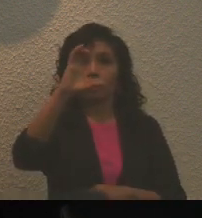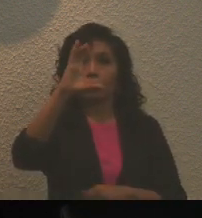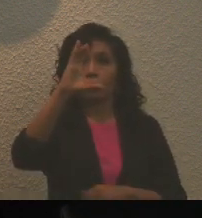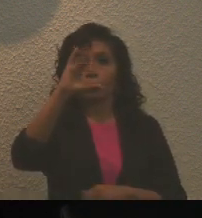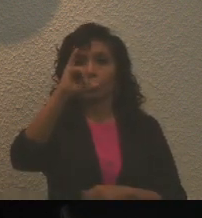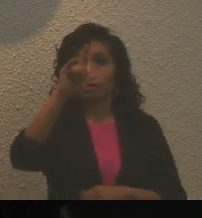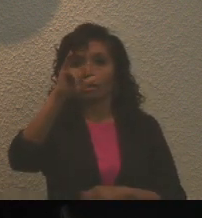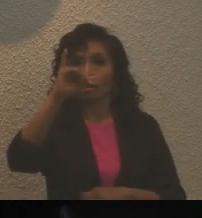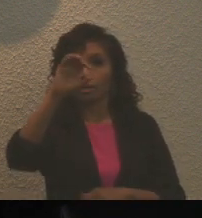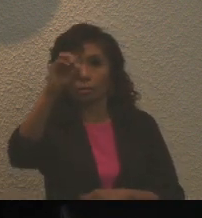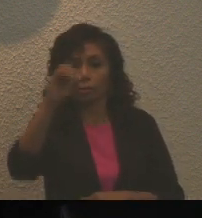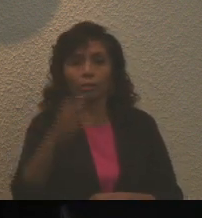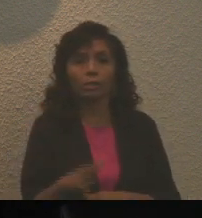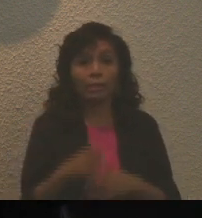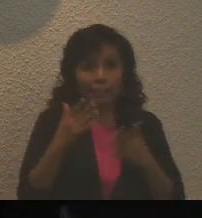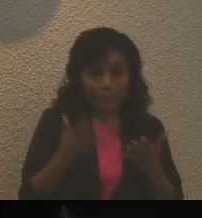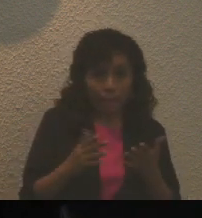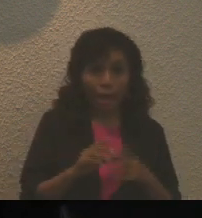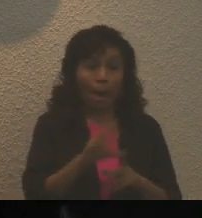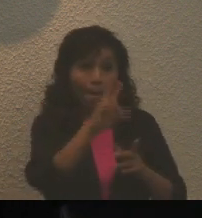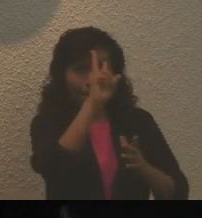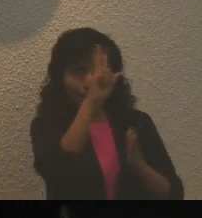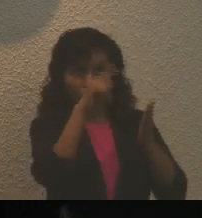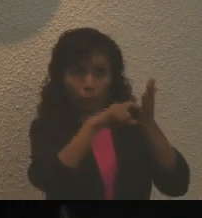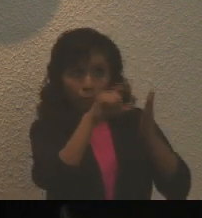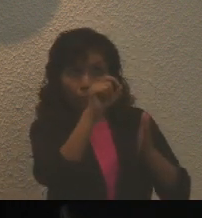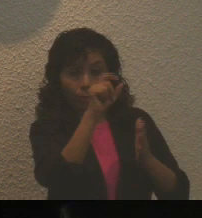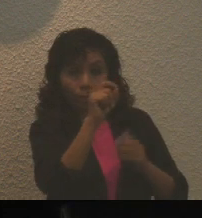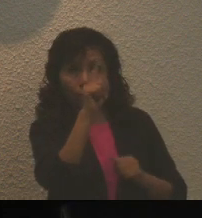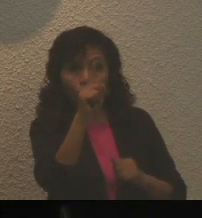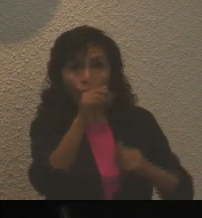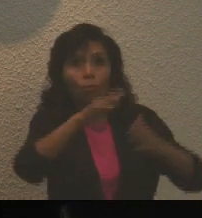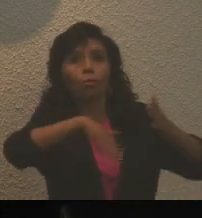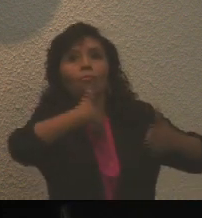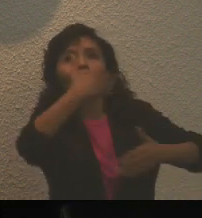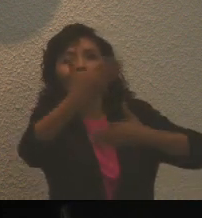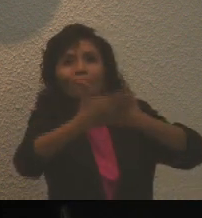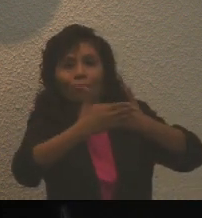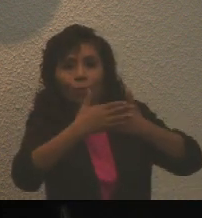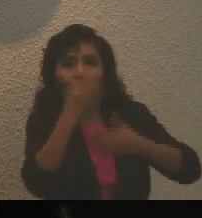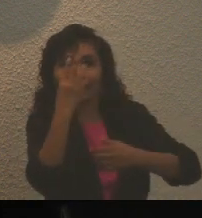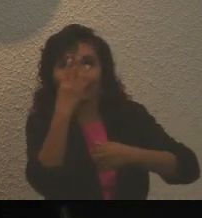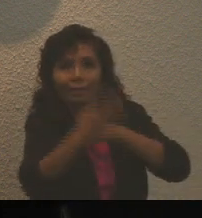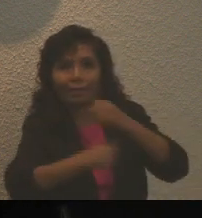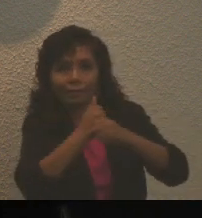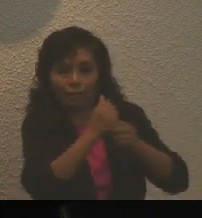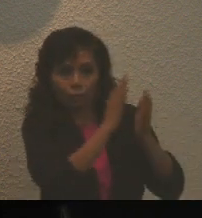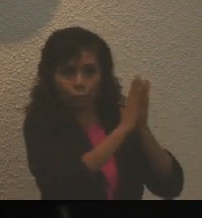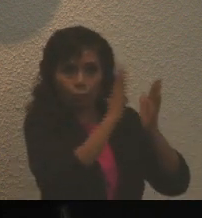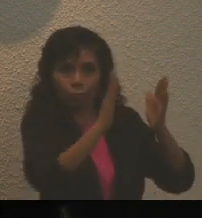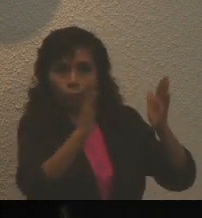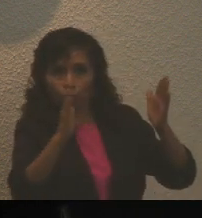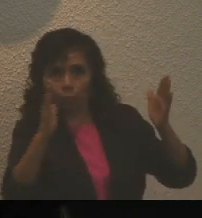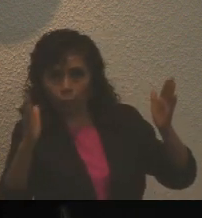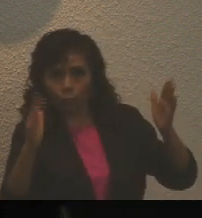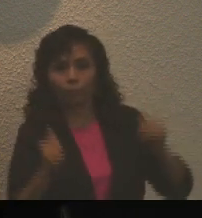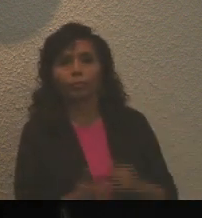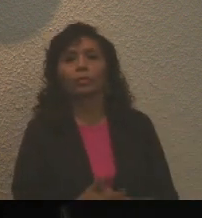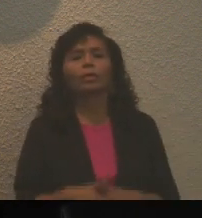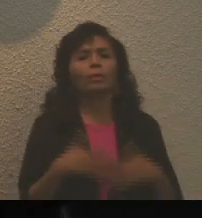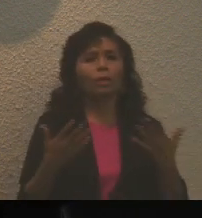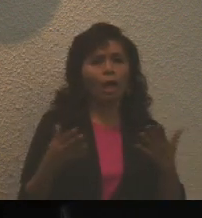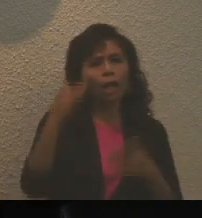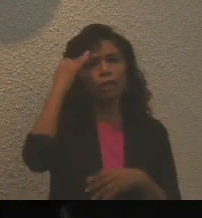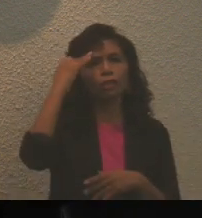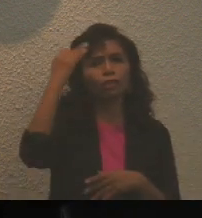computarán tres años a partir del año 2021. Cuarto, en un plazo que no exceda de 90